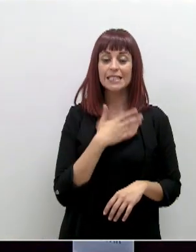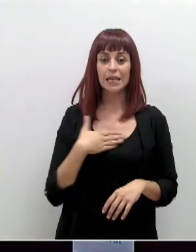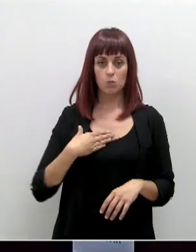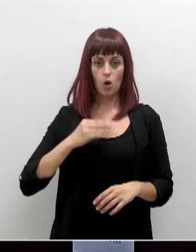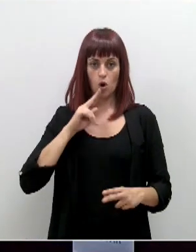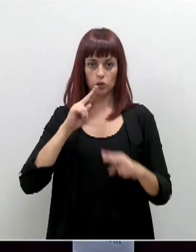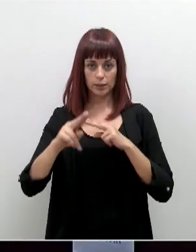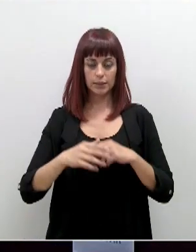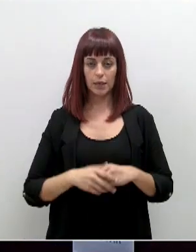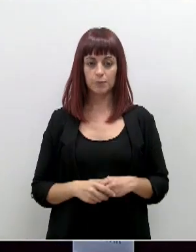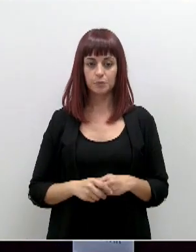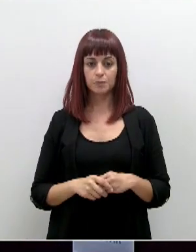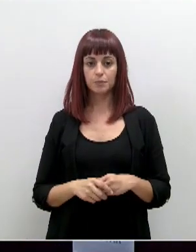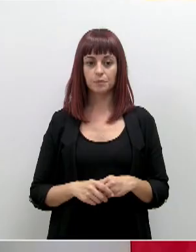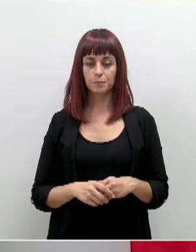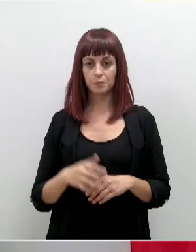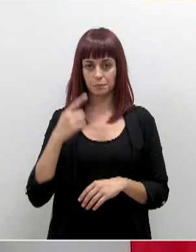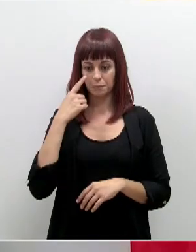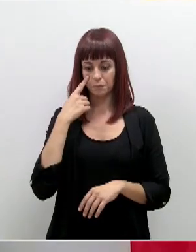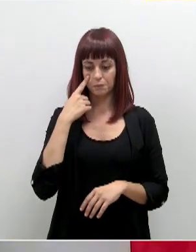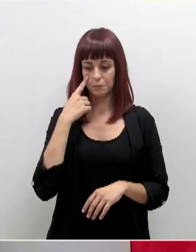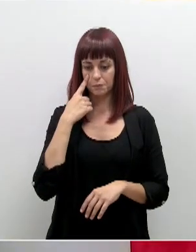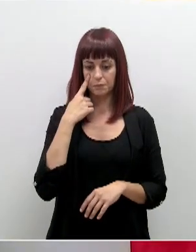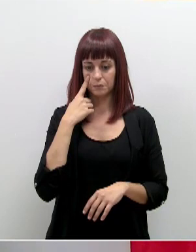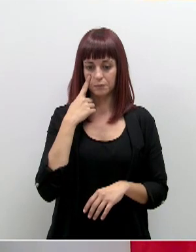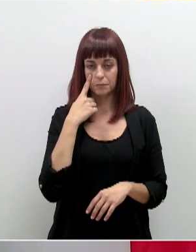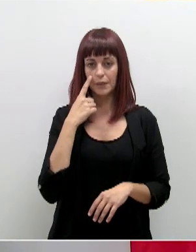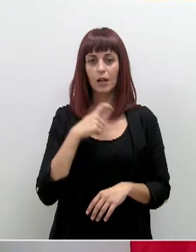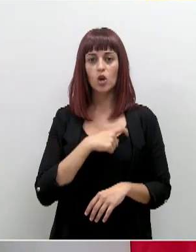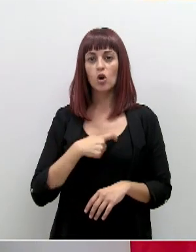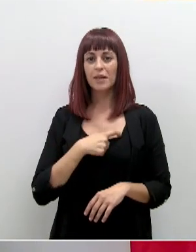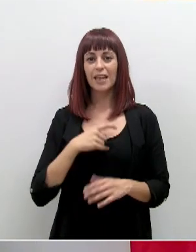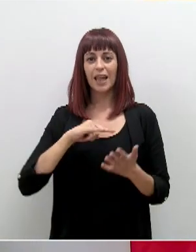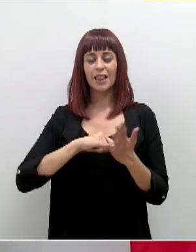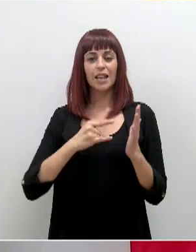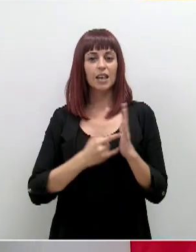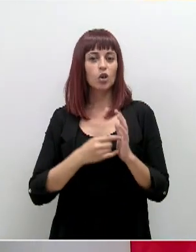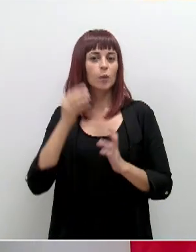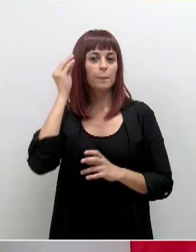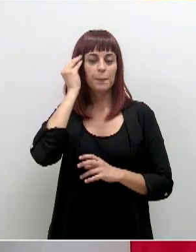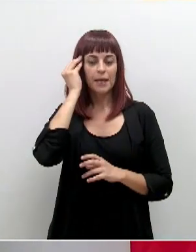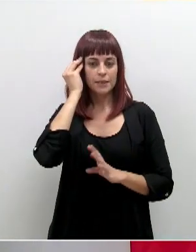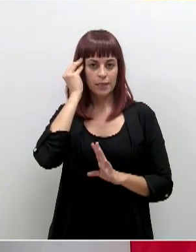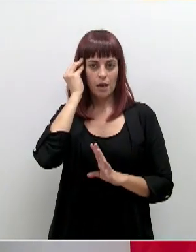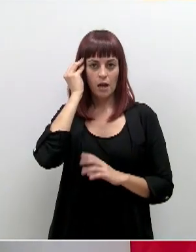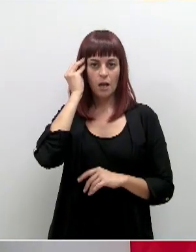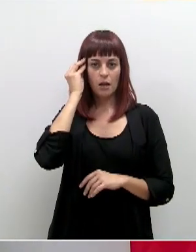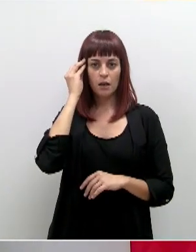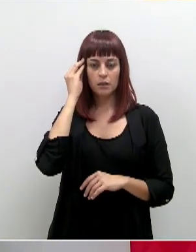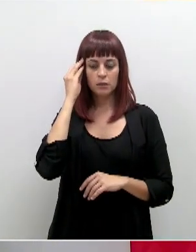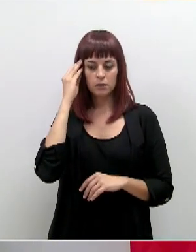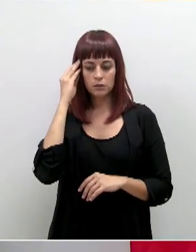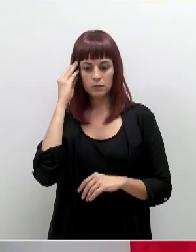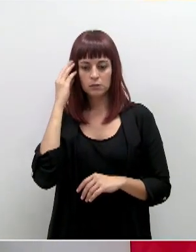contestar. En principio, el Comité Técnico se plantea mentalmente muchas